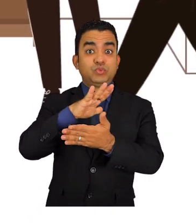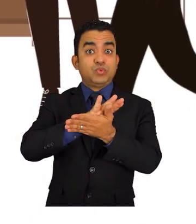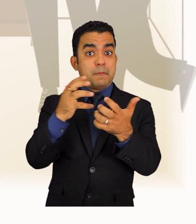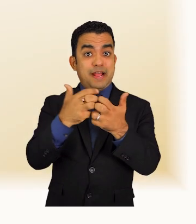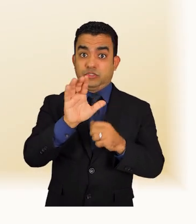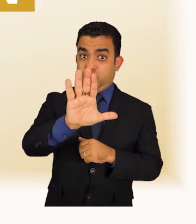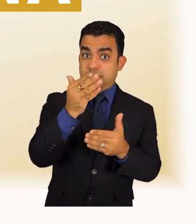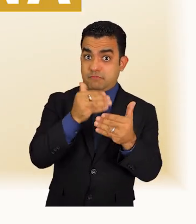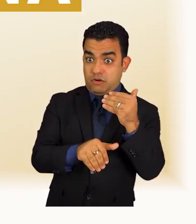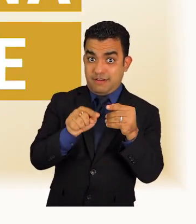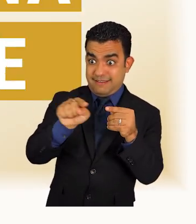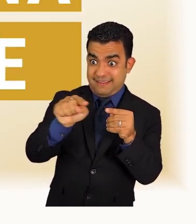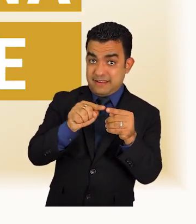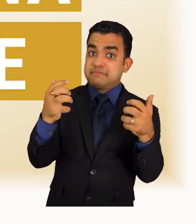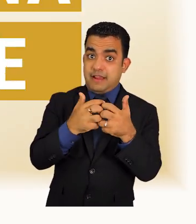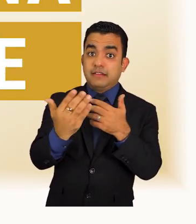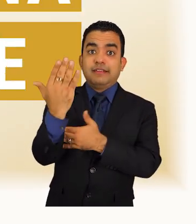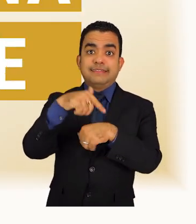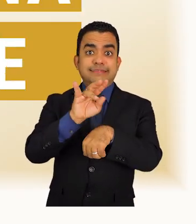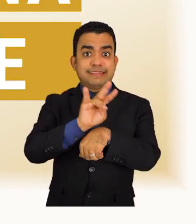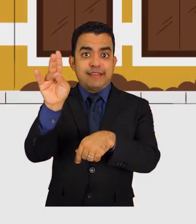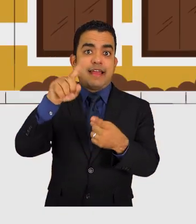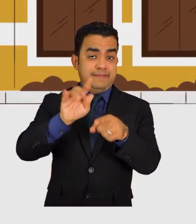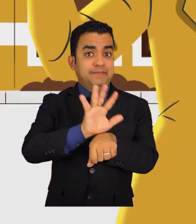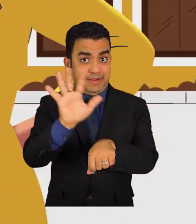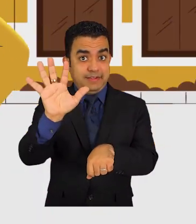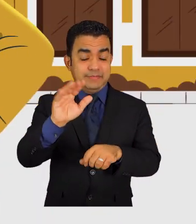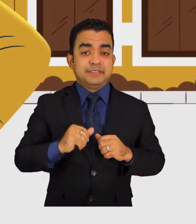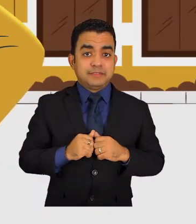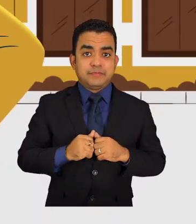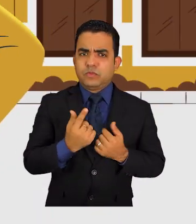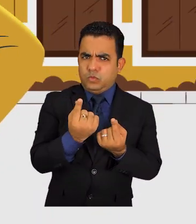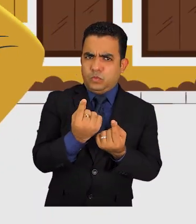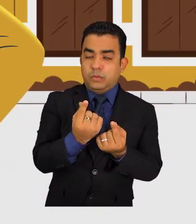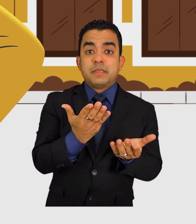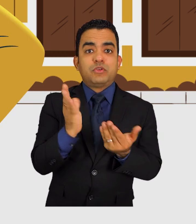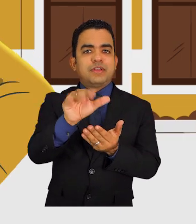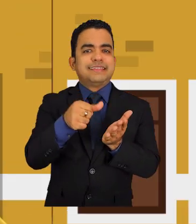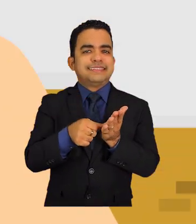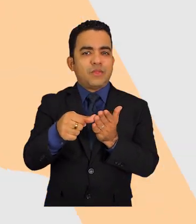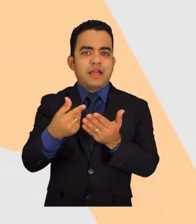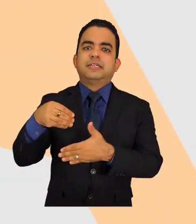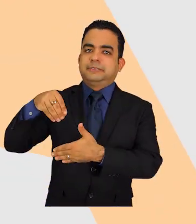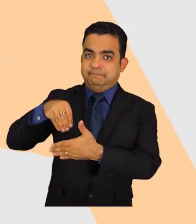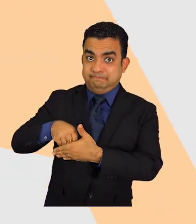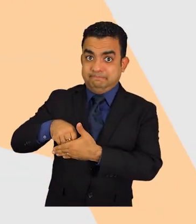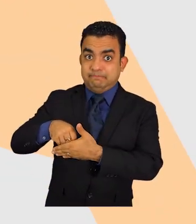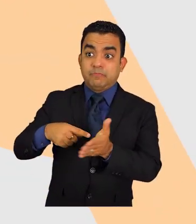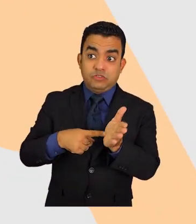corresponde desde las 7 de la mañana hasta las 5 de la tarde. Para esto, debes llevar tu cédula de identidad y electoral,